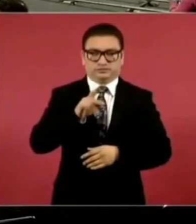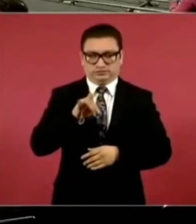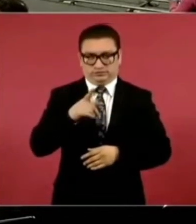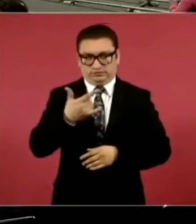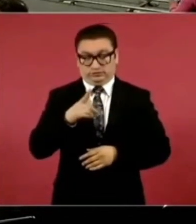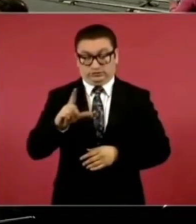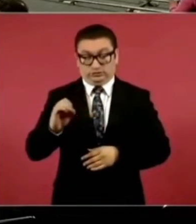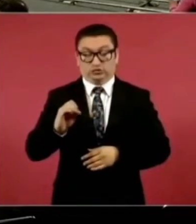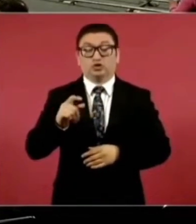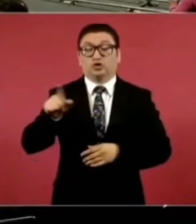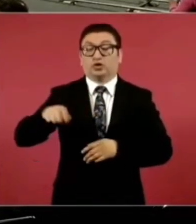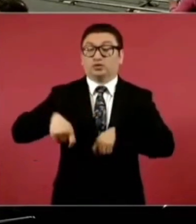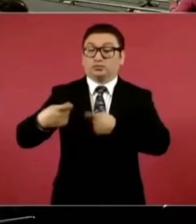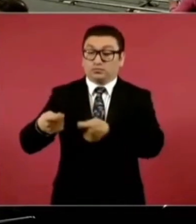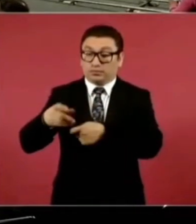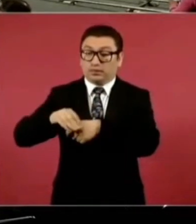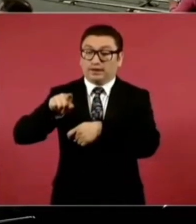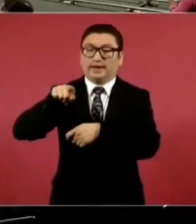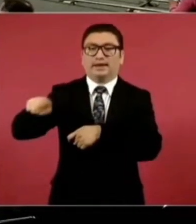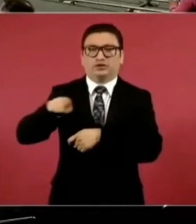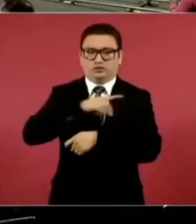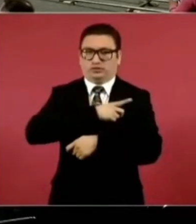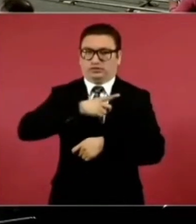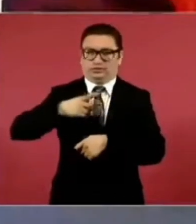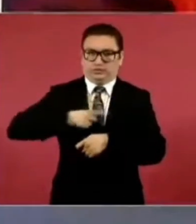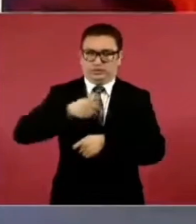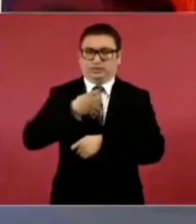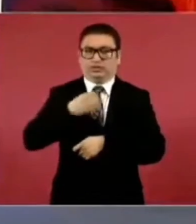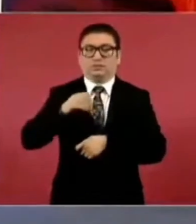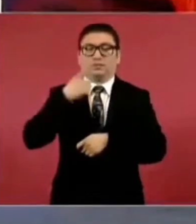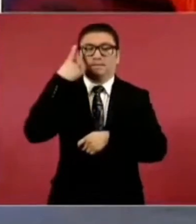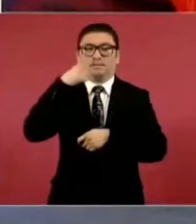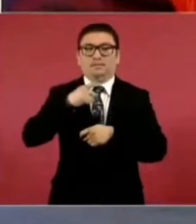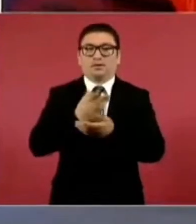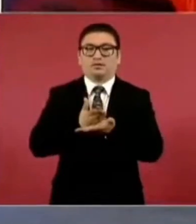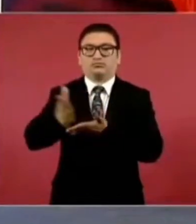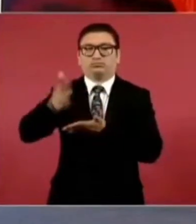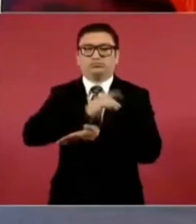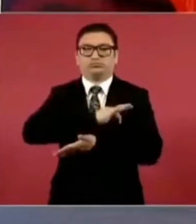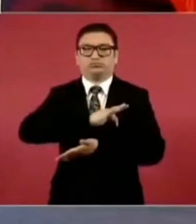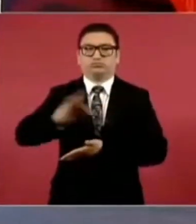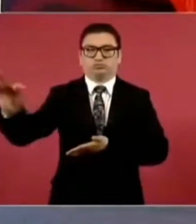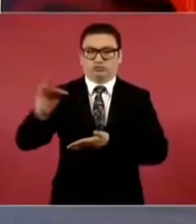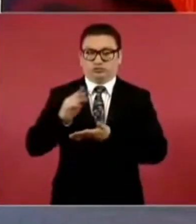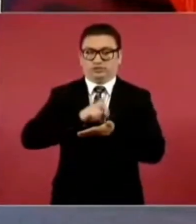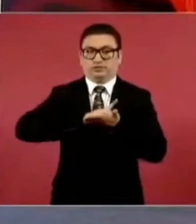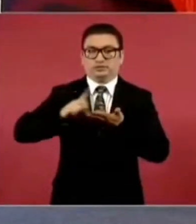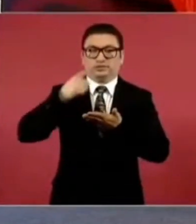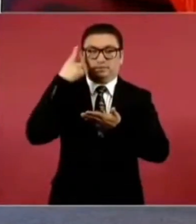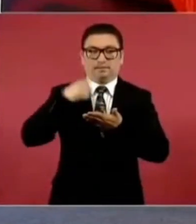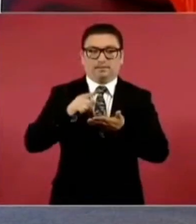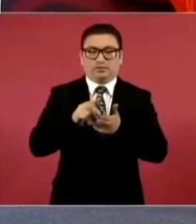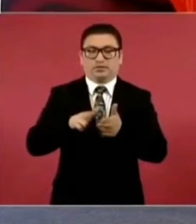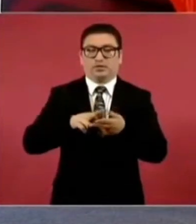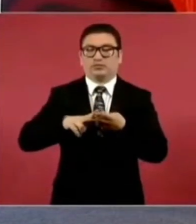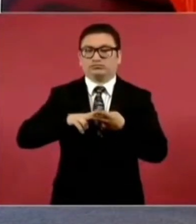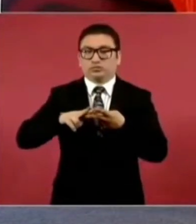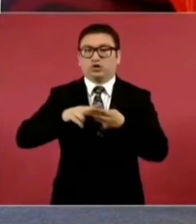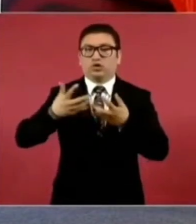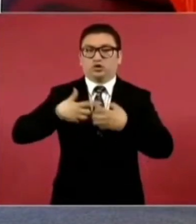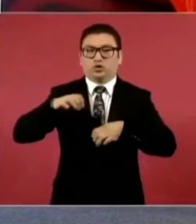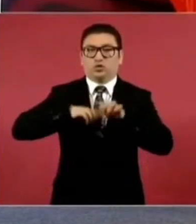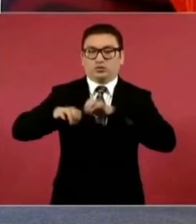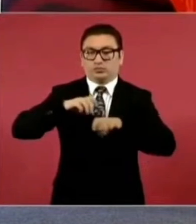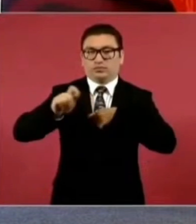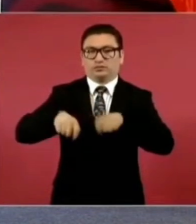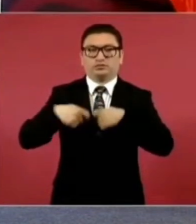estará obligado a otorgar los derechos de paso o derechos de arrastre a las empresas a